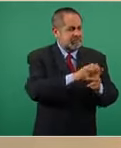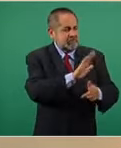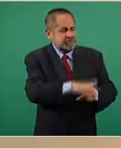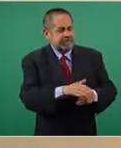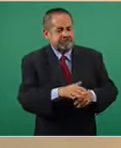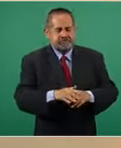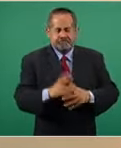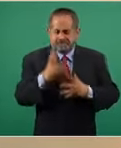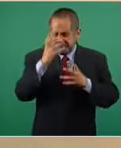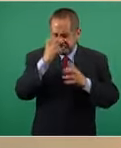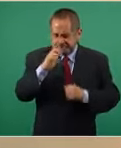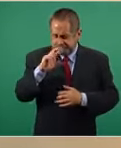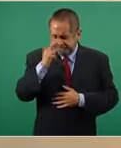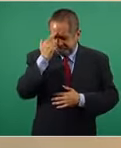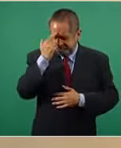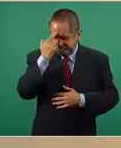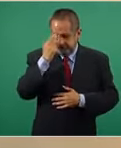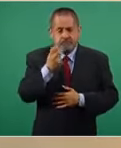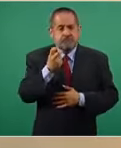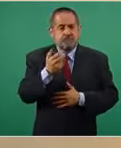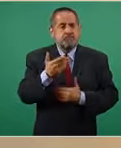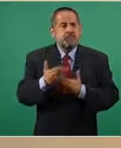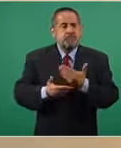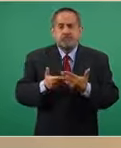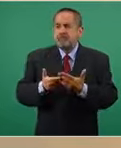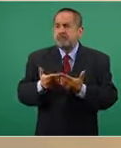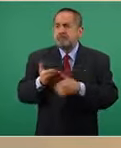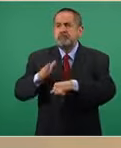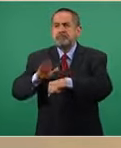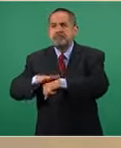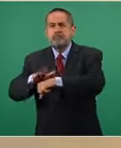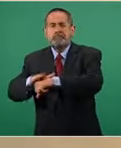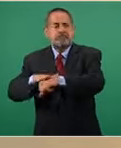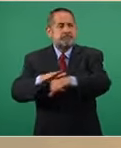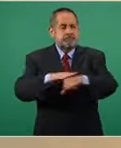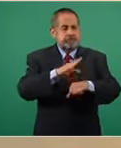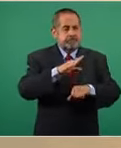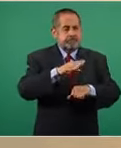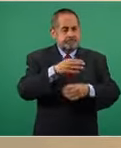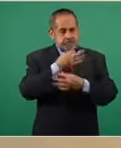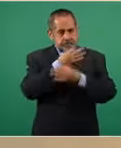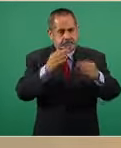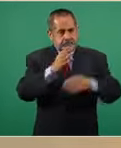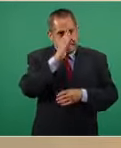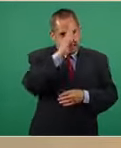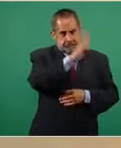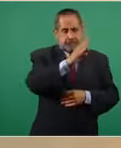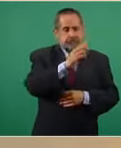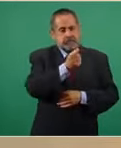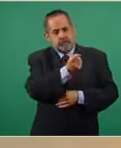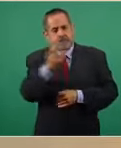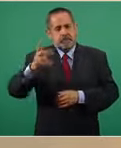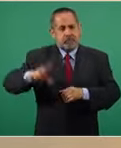hacerles con absoluto respeto a sus personas, investiduras,